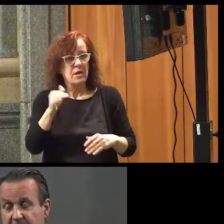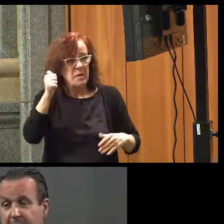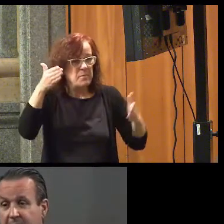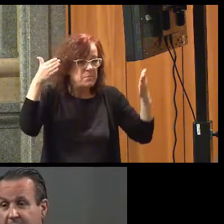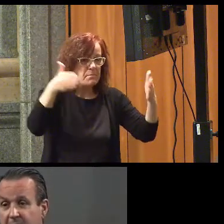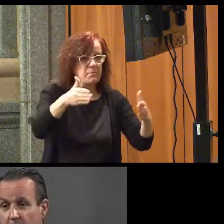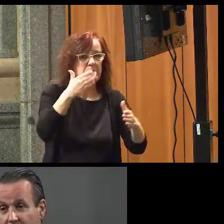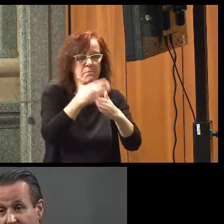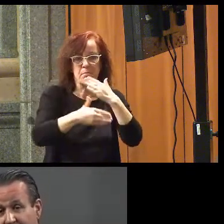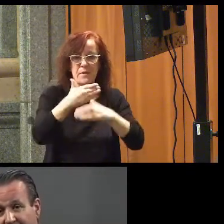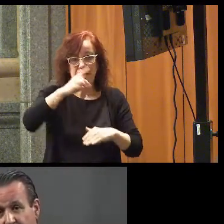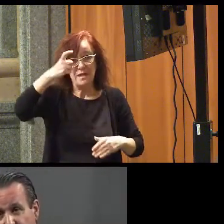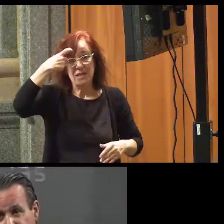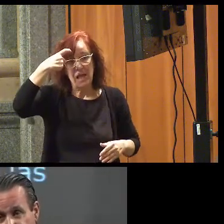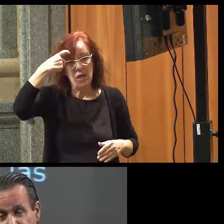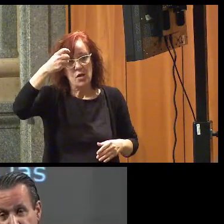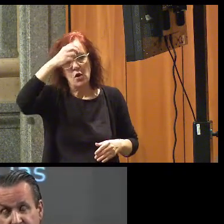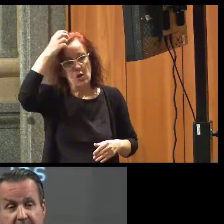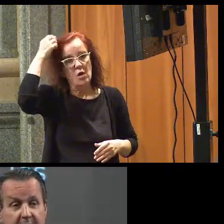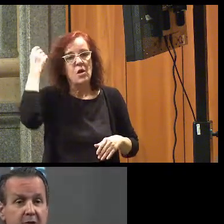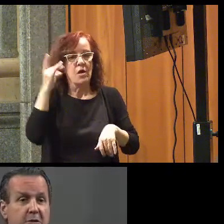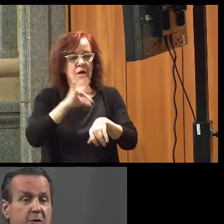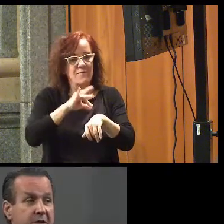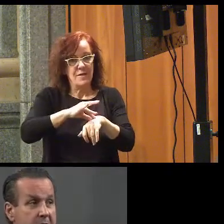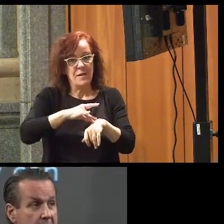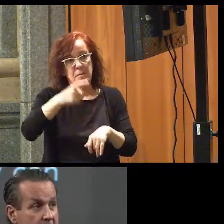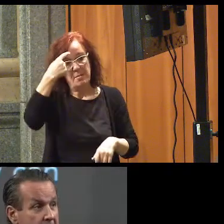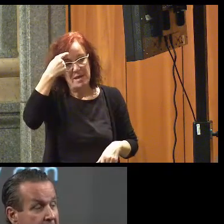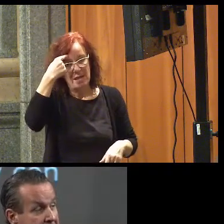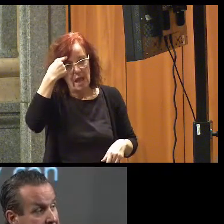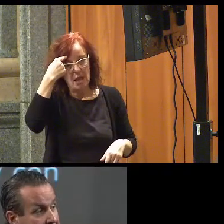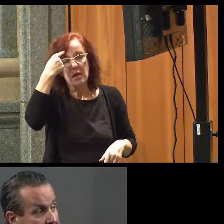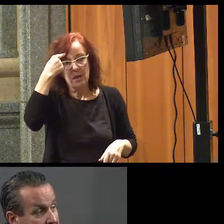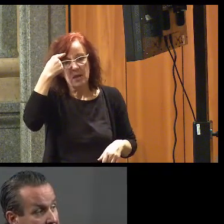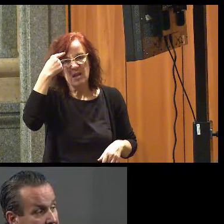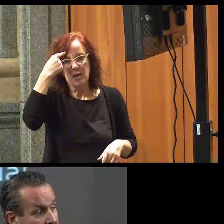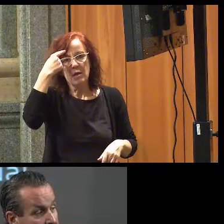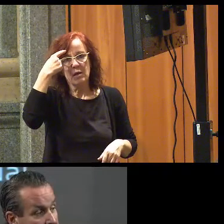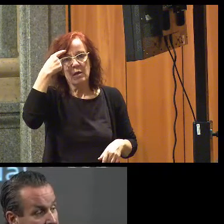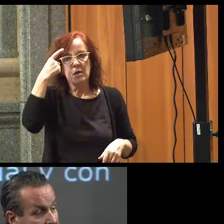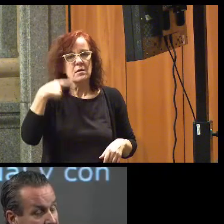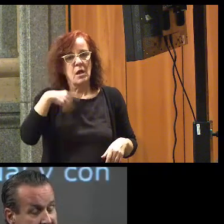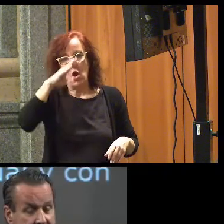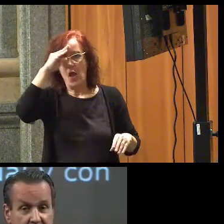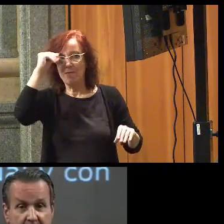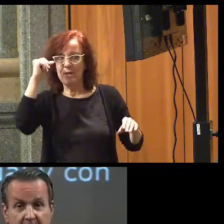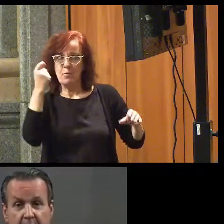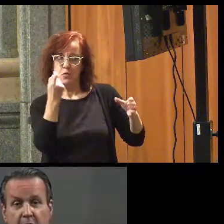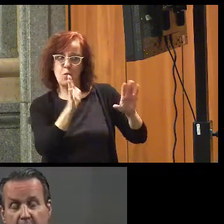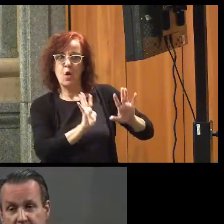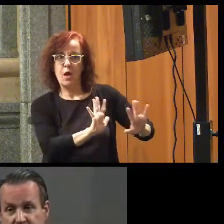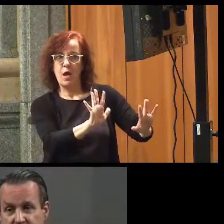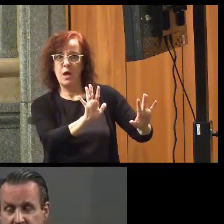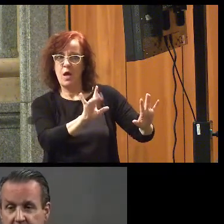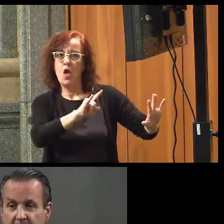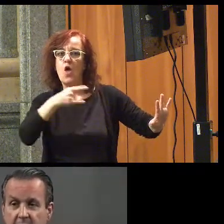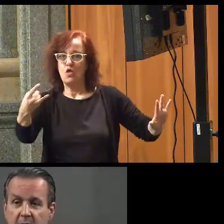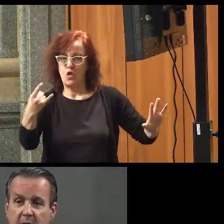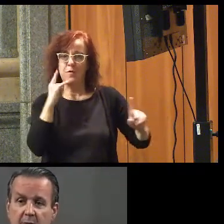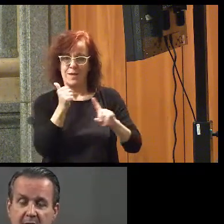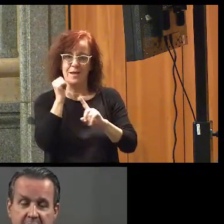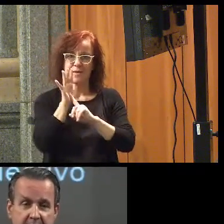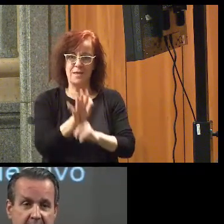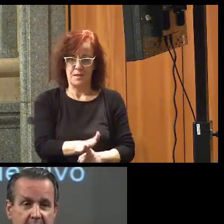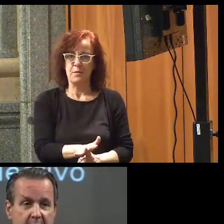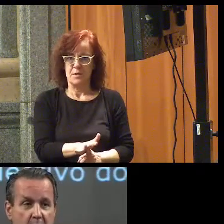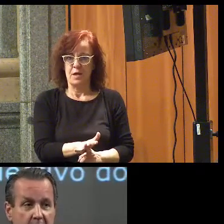personas con discapacidad intelectual y con enfermedad mental, que es otro colectivo que siempre nos olvidamos y que está doblemente discriminado,